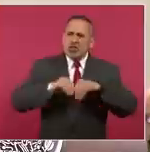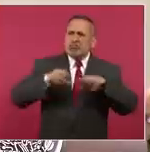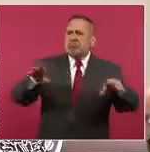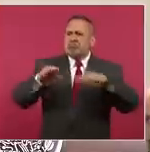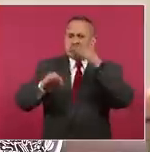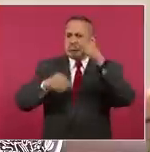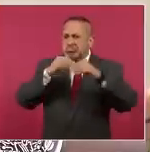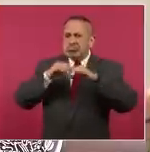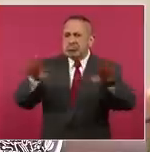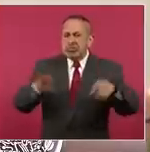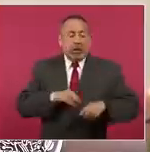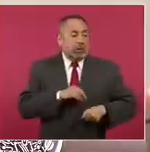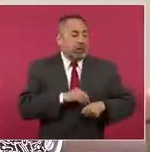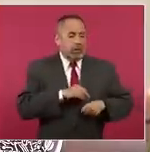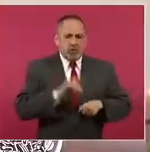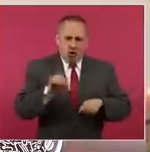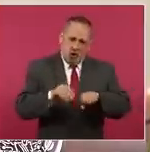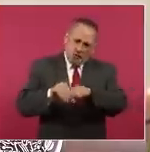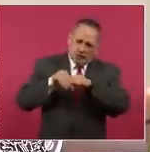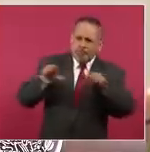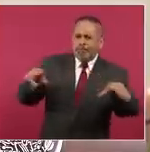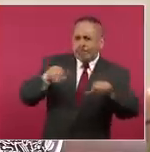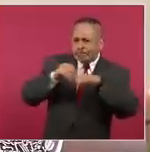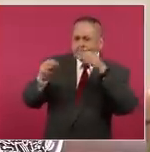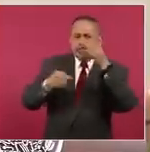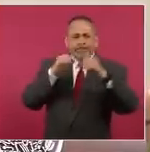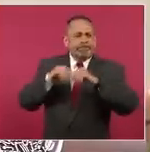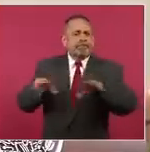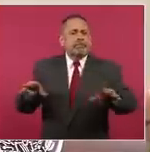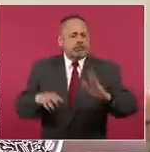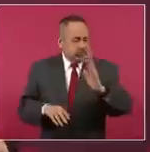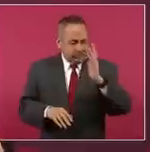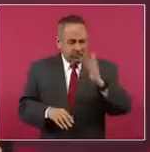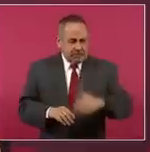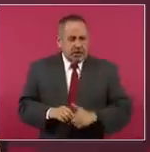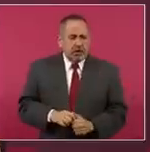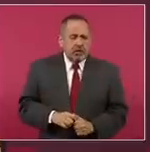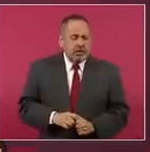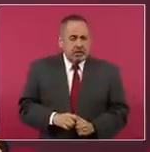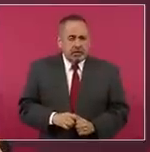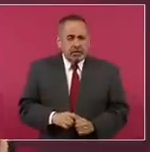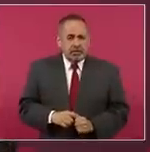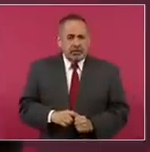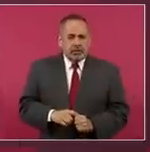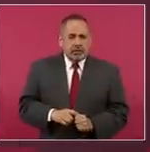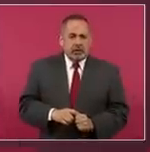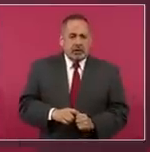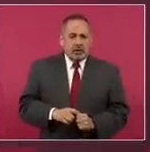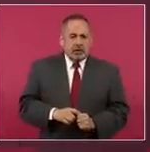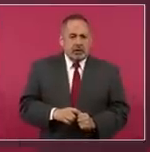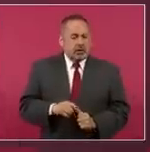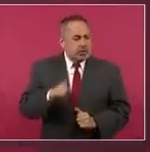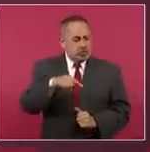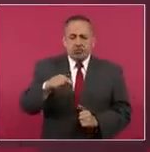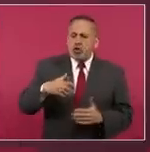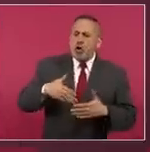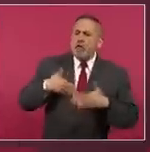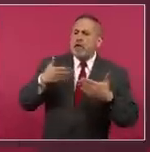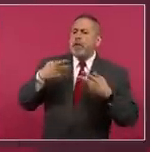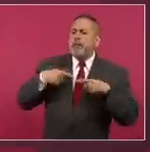todo, teniéndole confianza a nuestro pueblo,